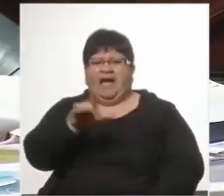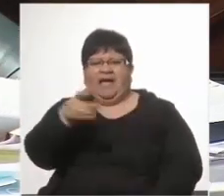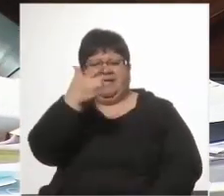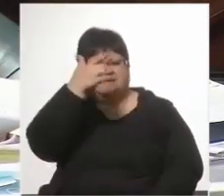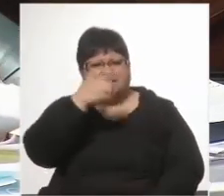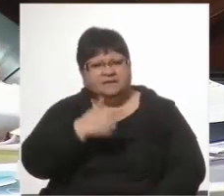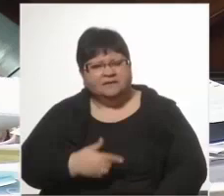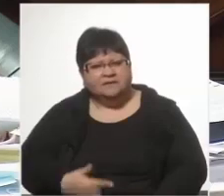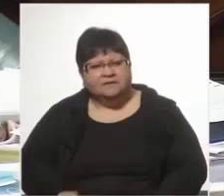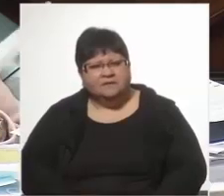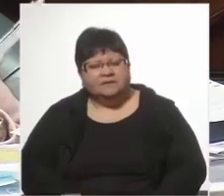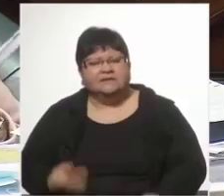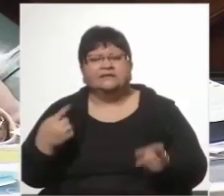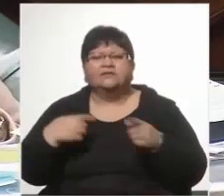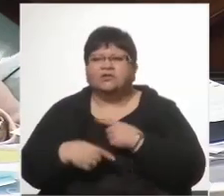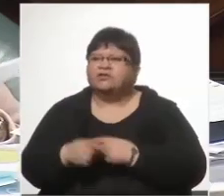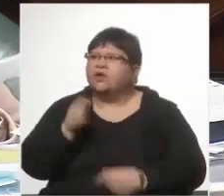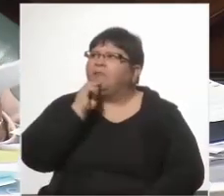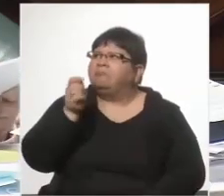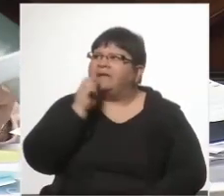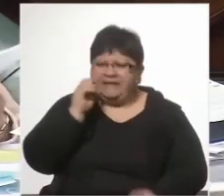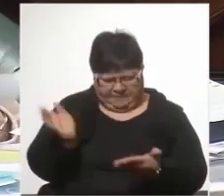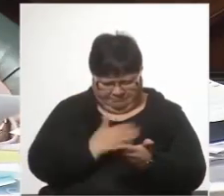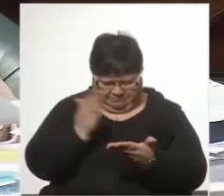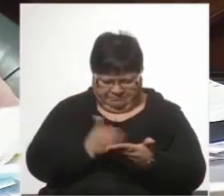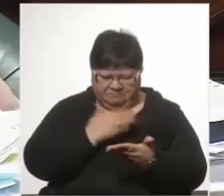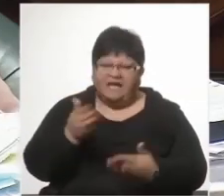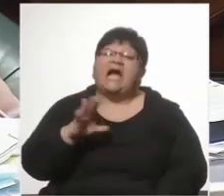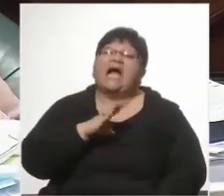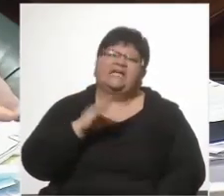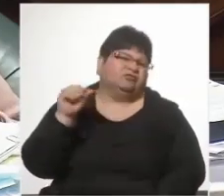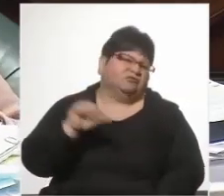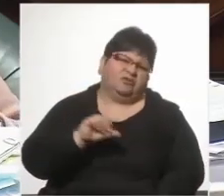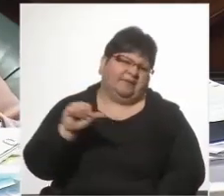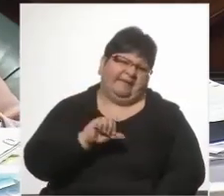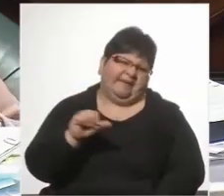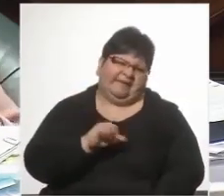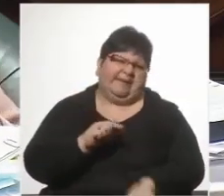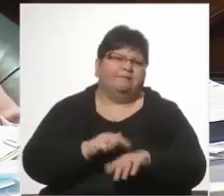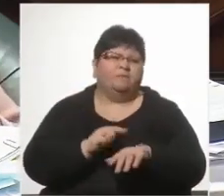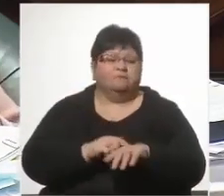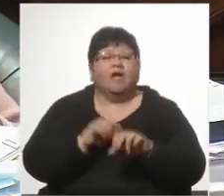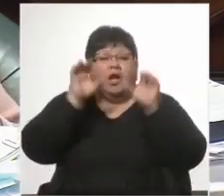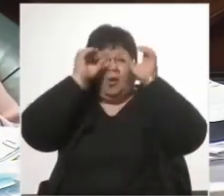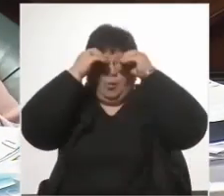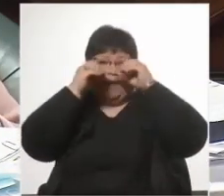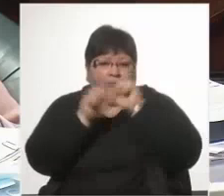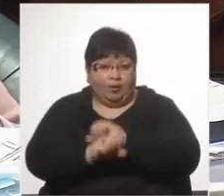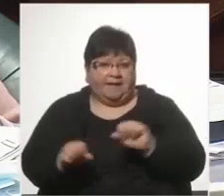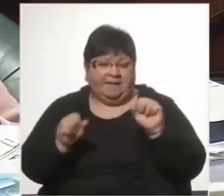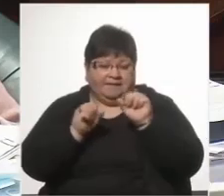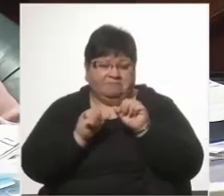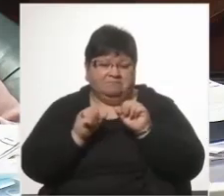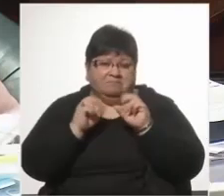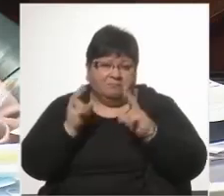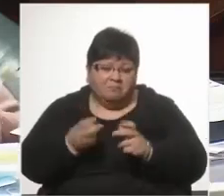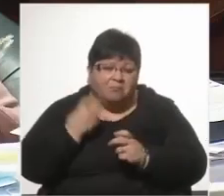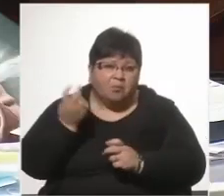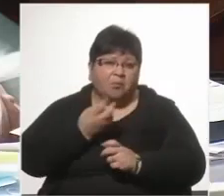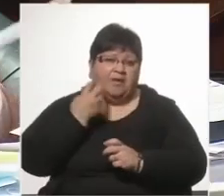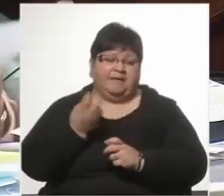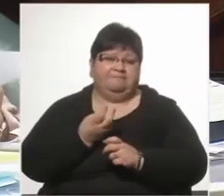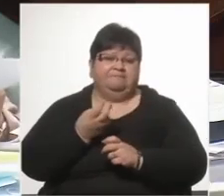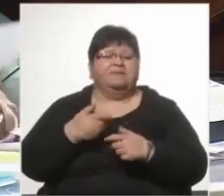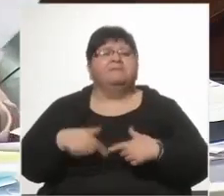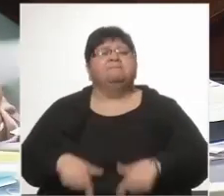prensa, no quiero hacer perder el tiempo ni leer cosas que todos podemos, hoy además, googlear. Hoy además, googlear. El